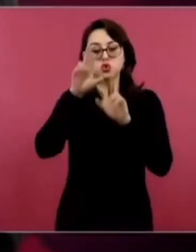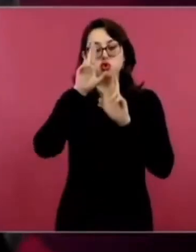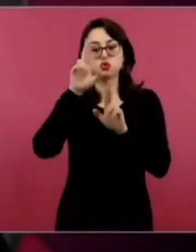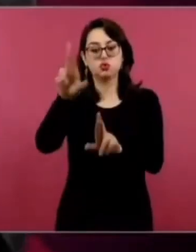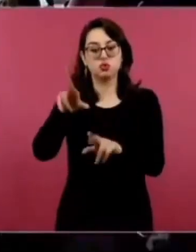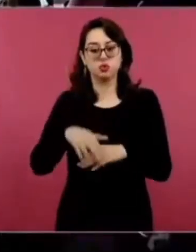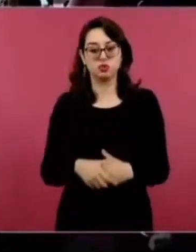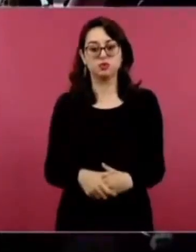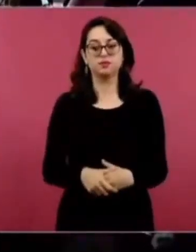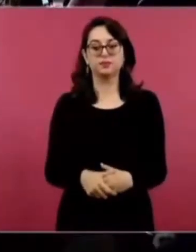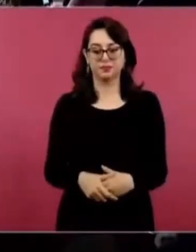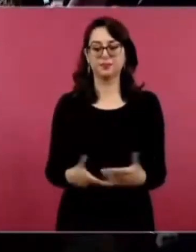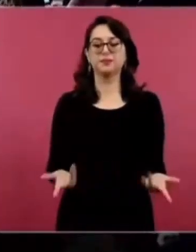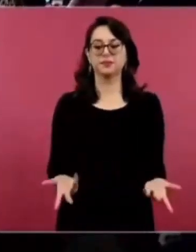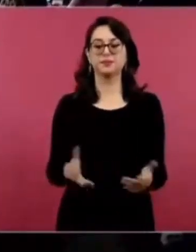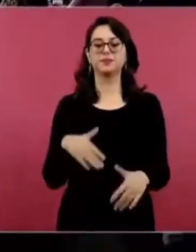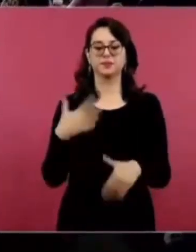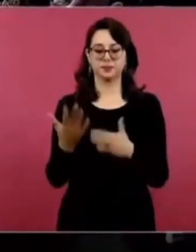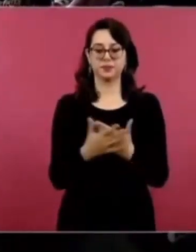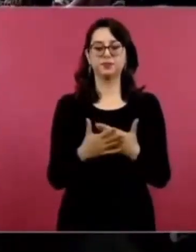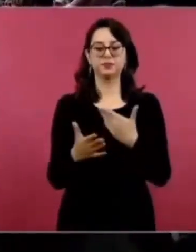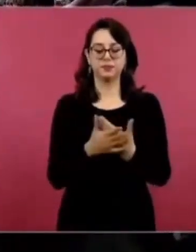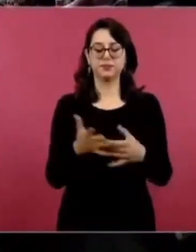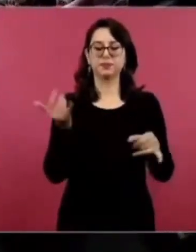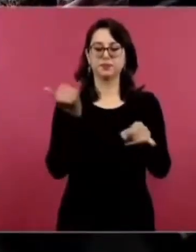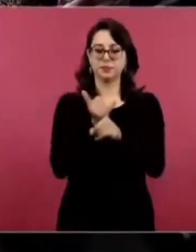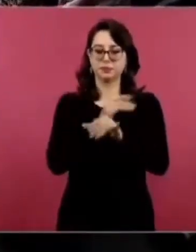vamos a informar. Y ya después,